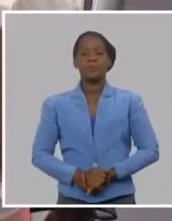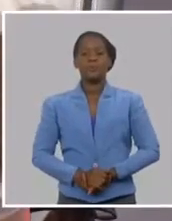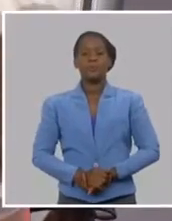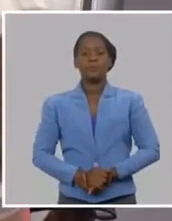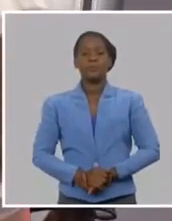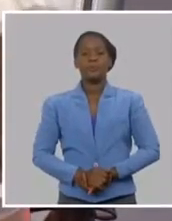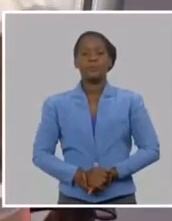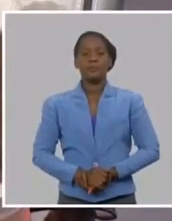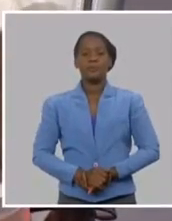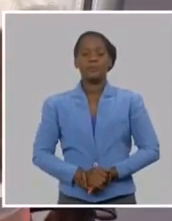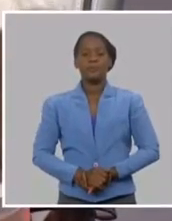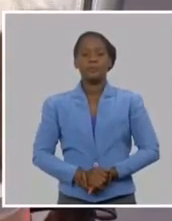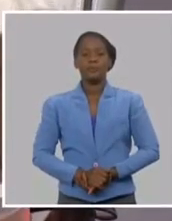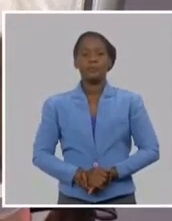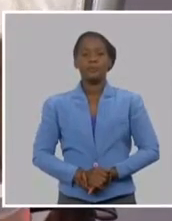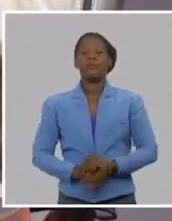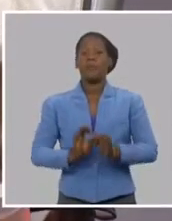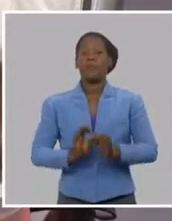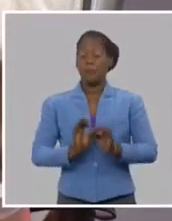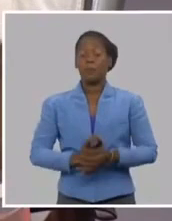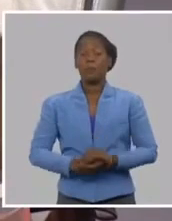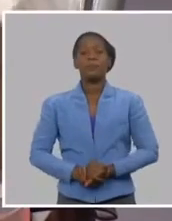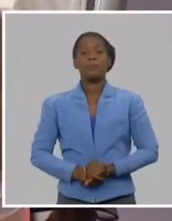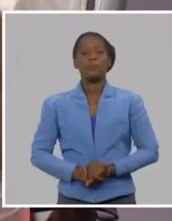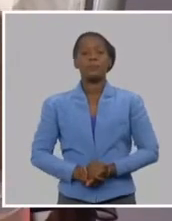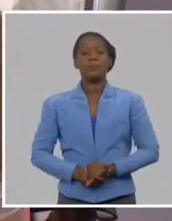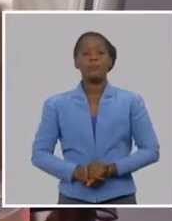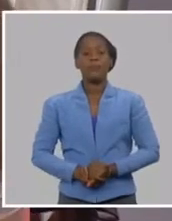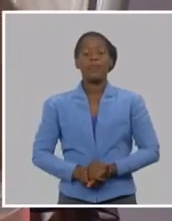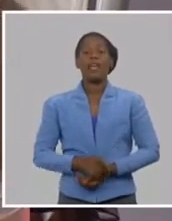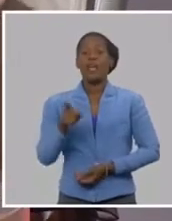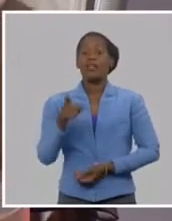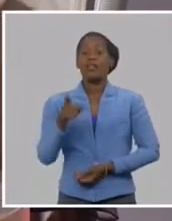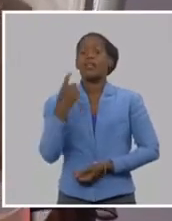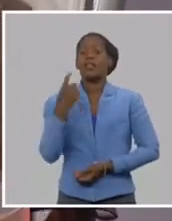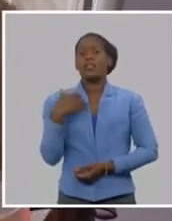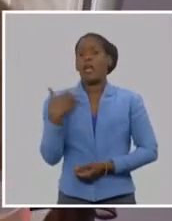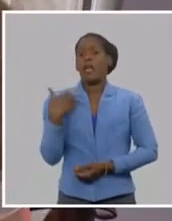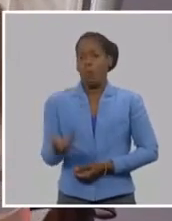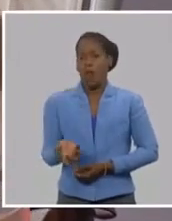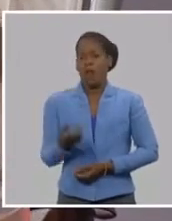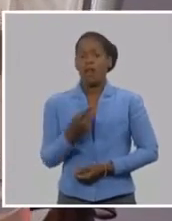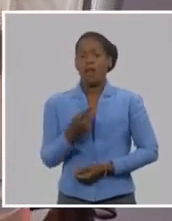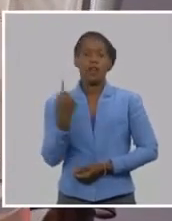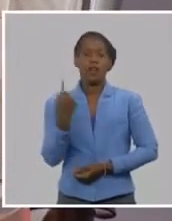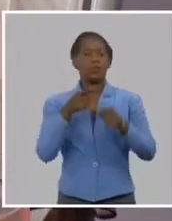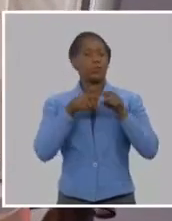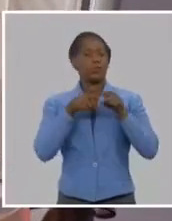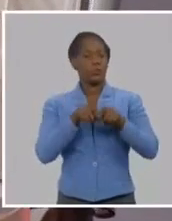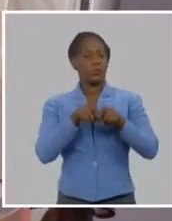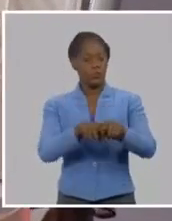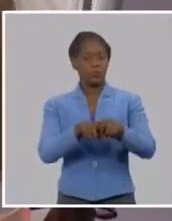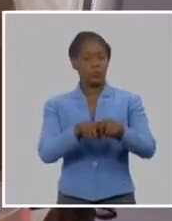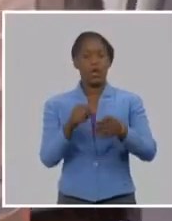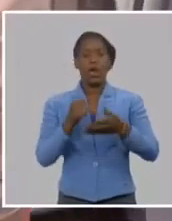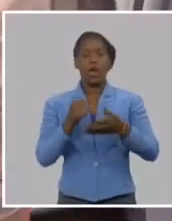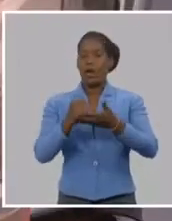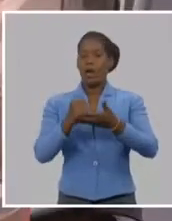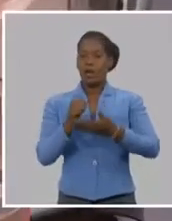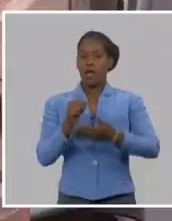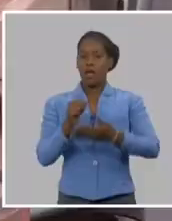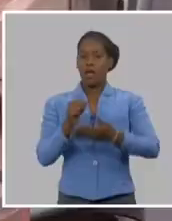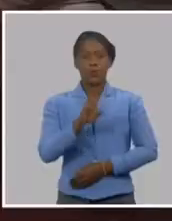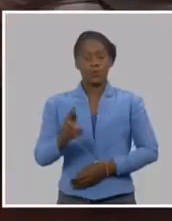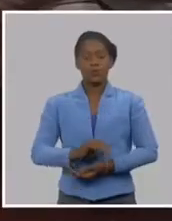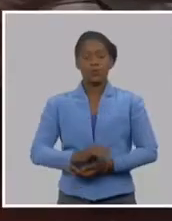que los puertorriqueños se rebelaran. Para rebelarse hace falta esa unión, esa unidad del contodo que estaban dispuestos a rebelarse y a apoyar la rebelión. Así